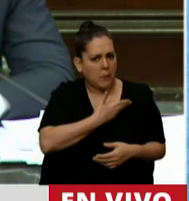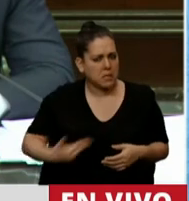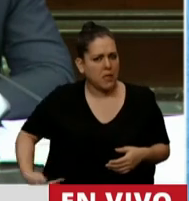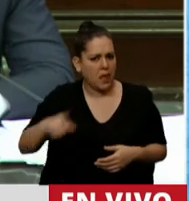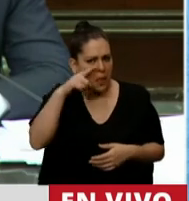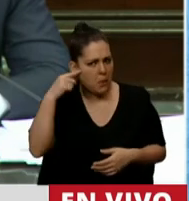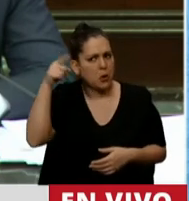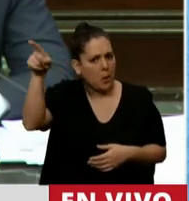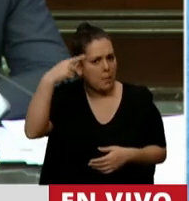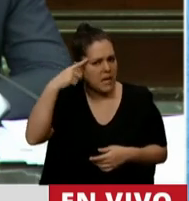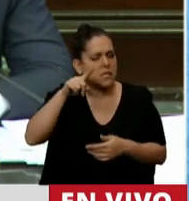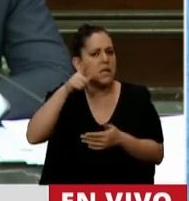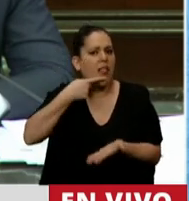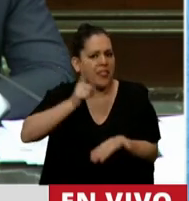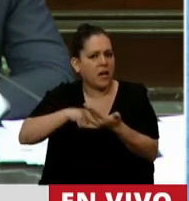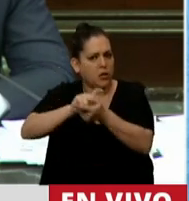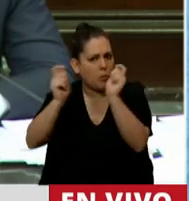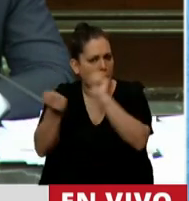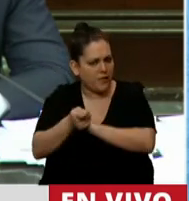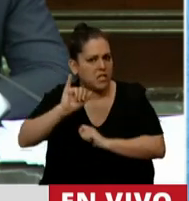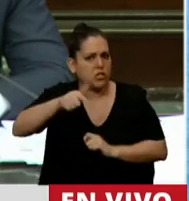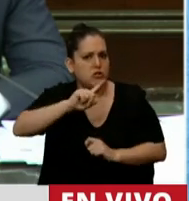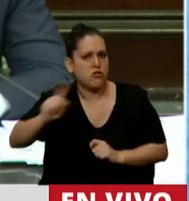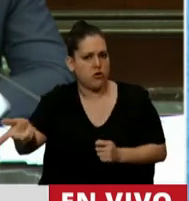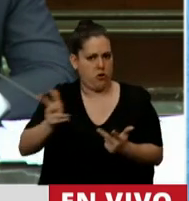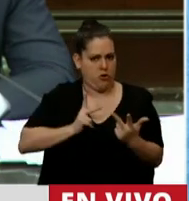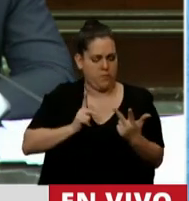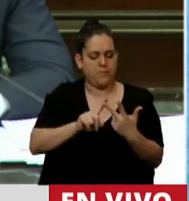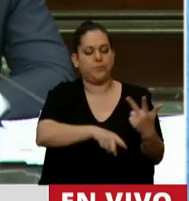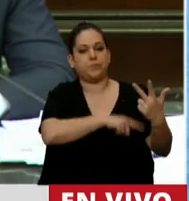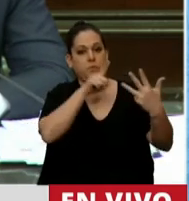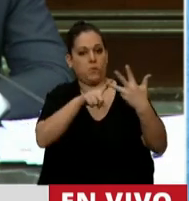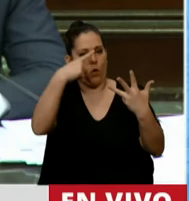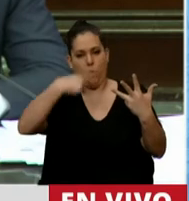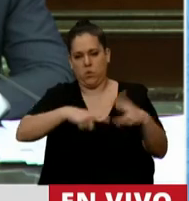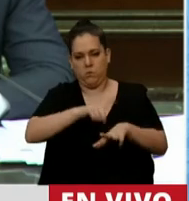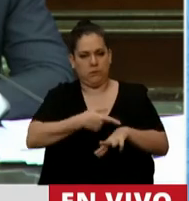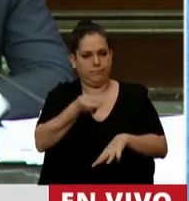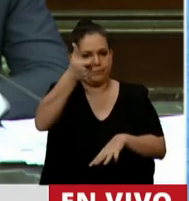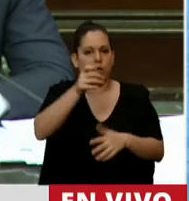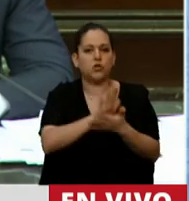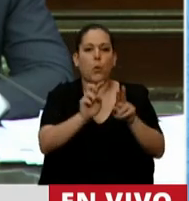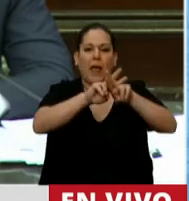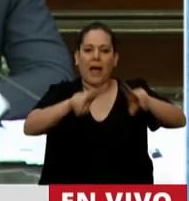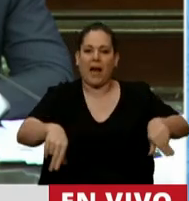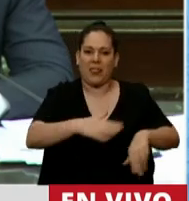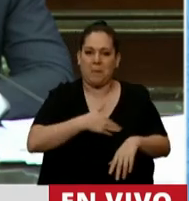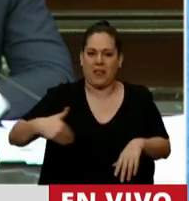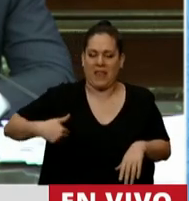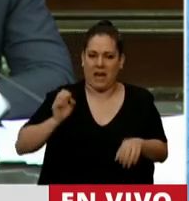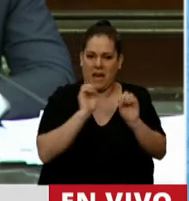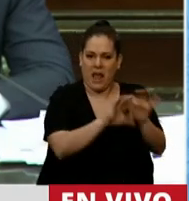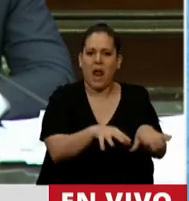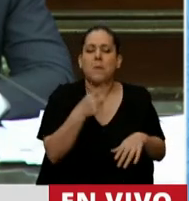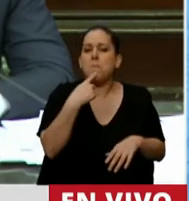piensa modificar ese decreto o no. Y por último, me queda poco tiempo, respecto a los jardines maternales. ¿Qué programa